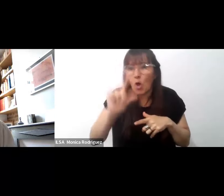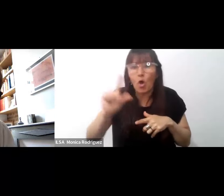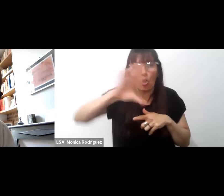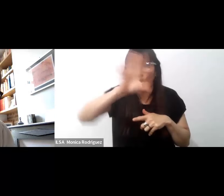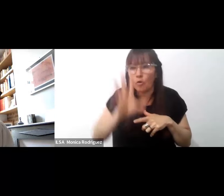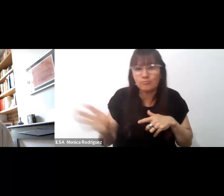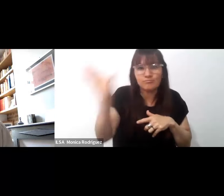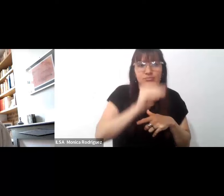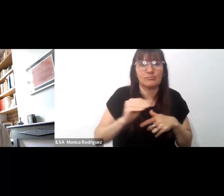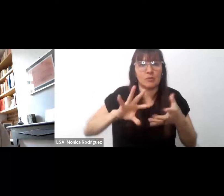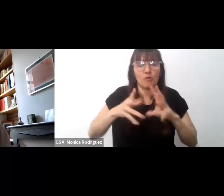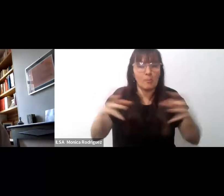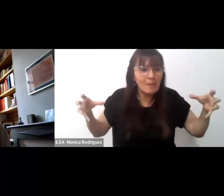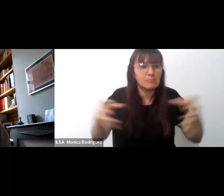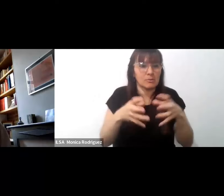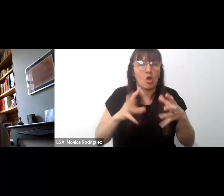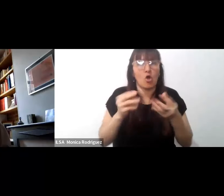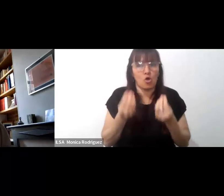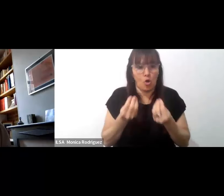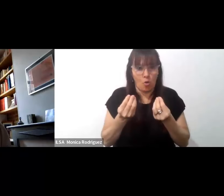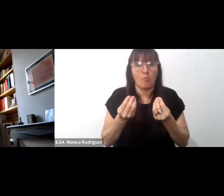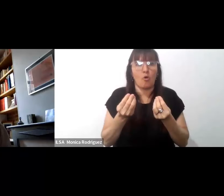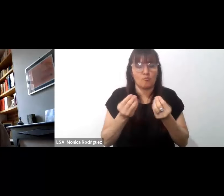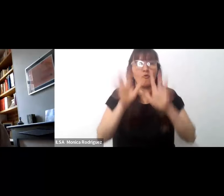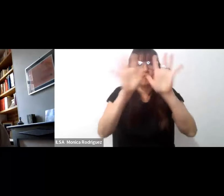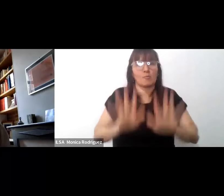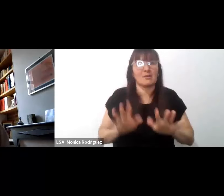distintos medios, una formación continua local,